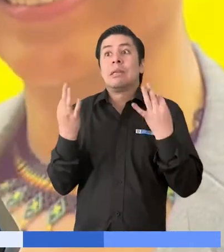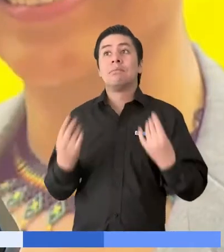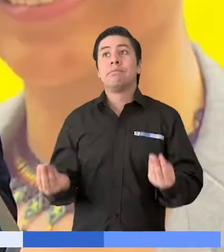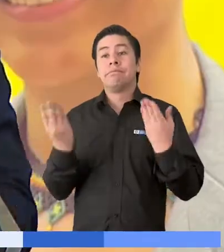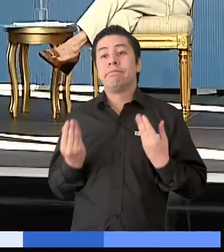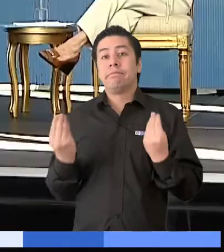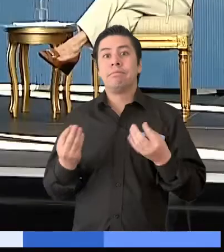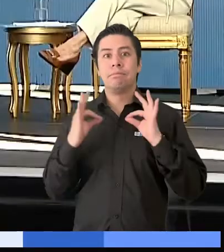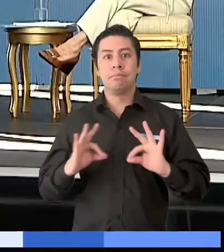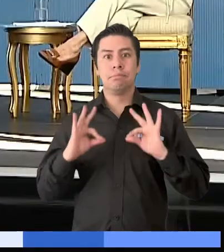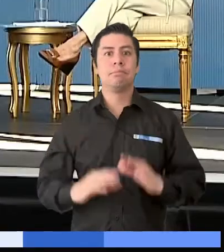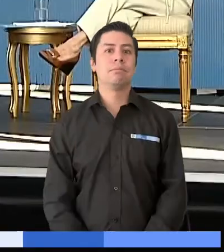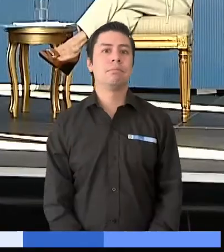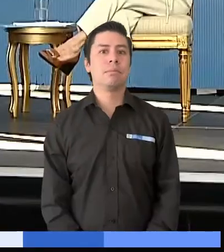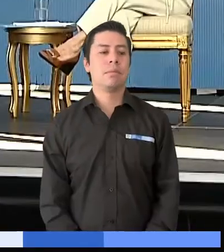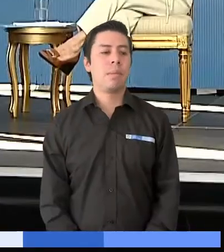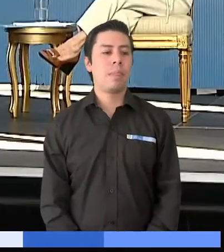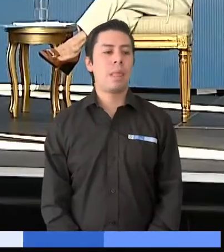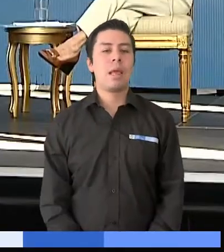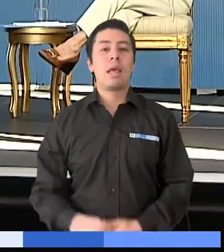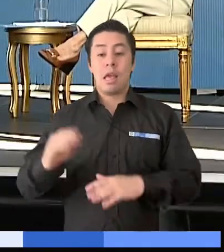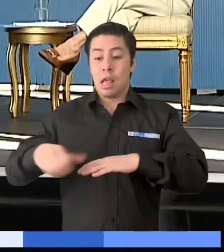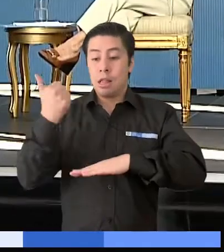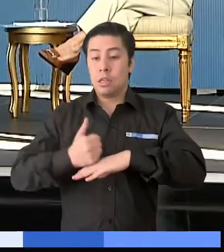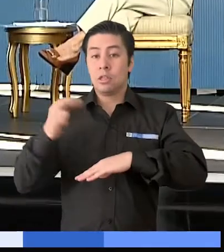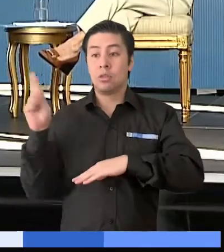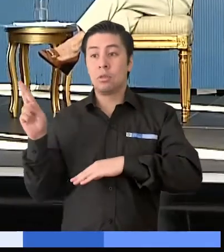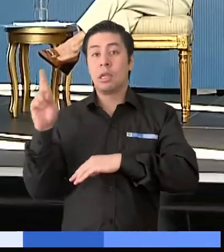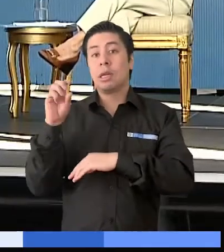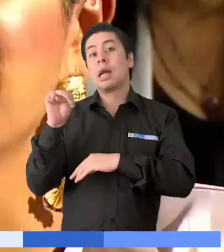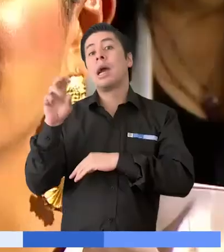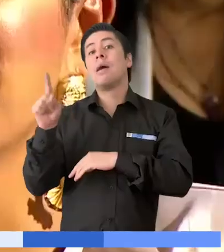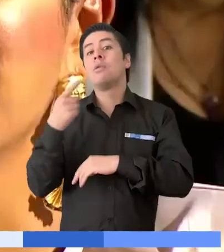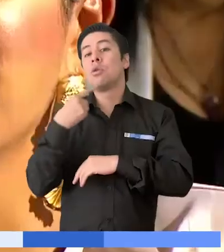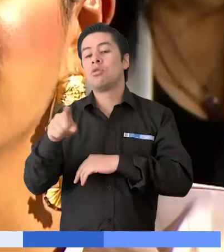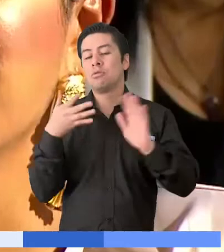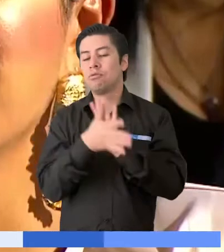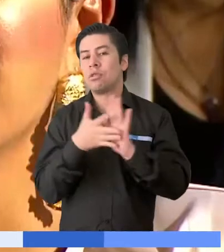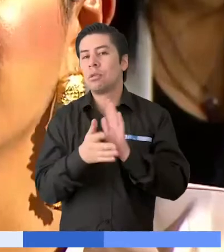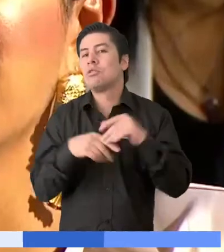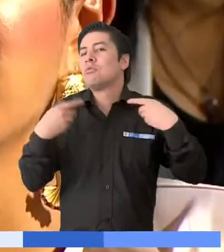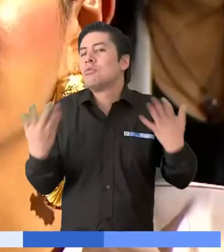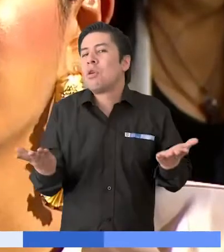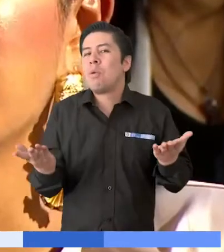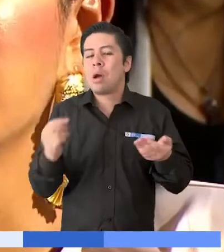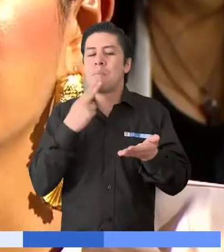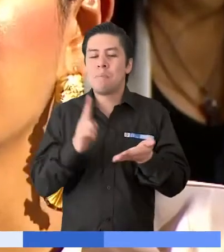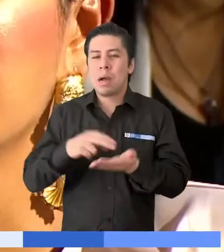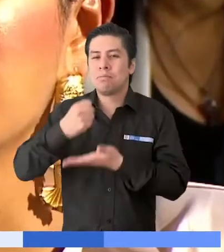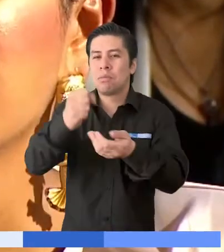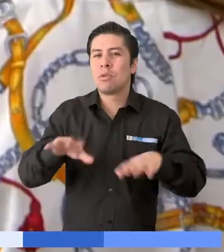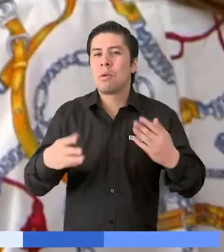sembraría más esperanza. Luego de estas declaraciones del presidente de la República, el director de la Unidad para las Víctimas, Ramón Rodríguez, se refirió a la